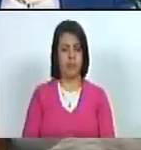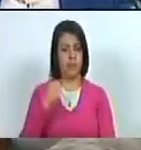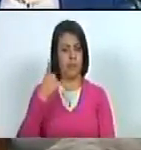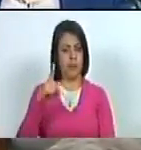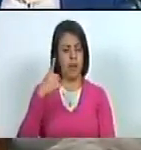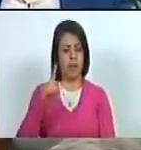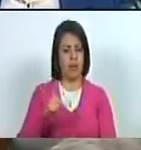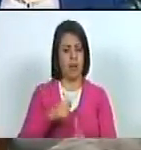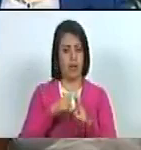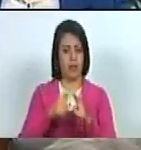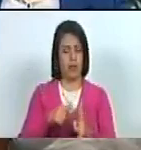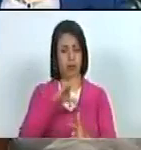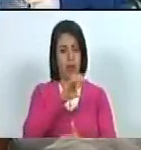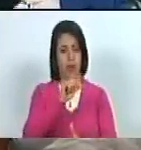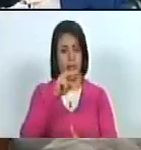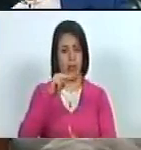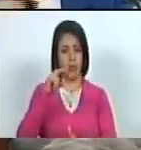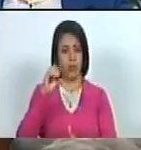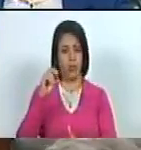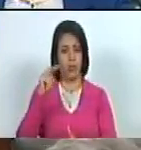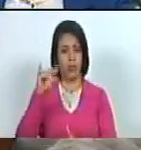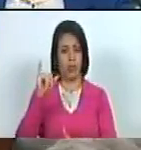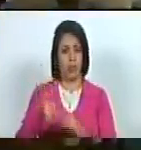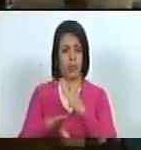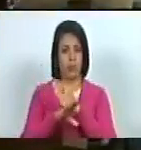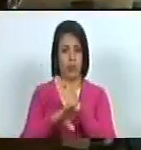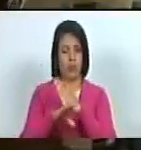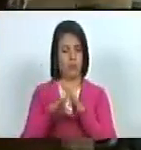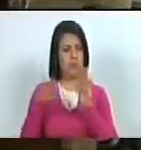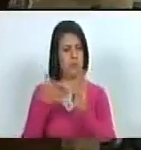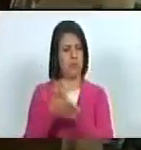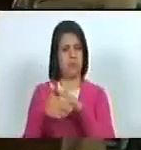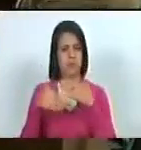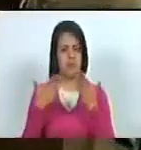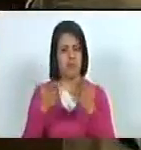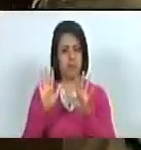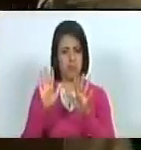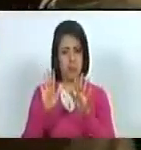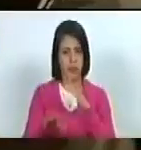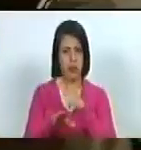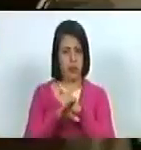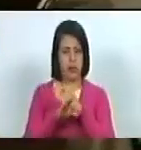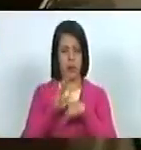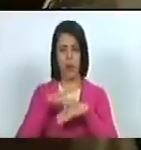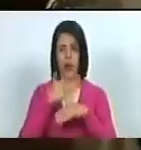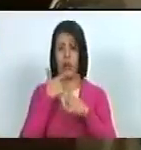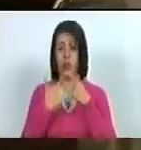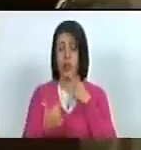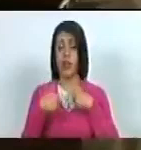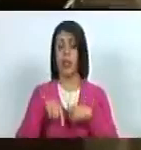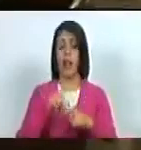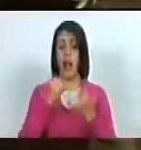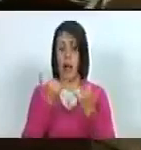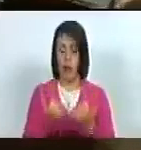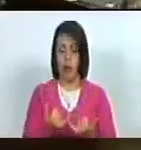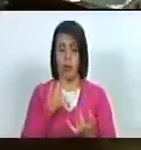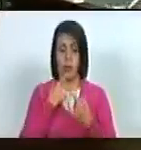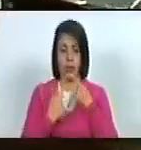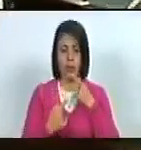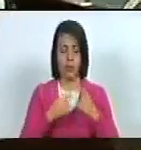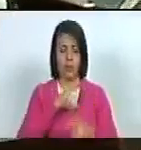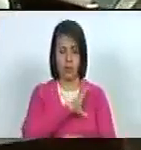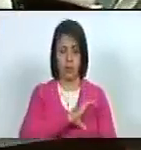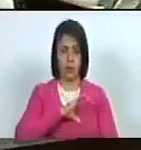canónico medieval están aún vigentes. Ya voy. ¿A qué me refiero? Ya voy, voy decir por qué lo digo. Resulta que la